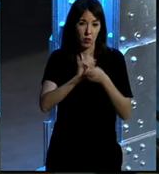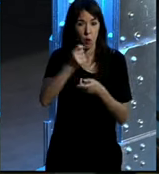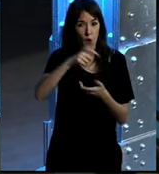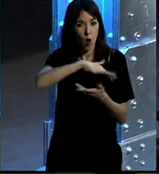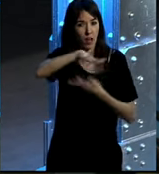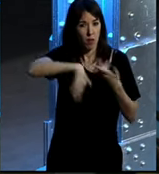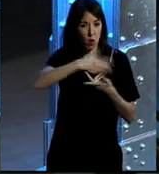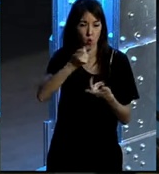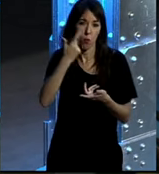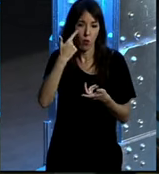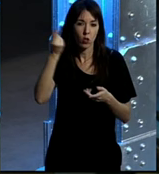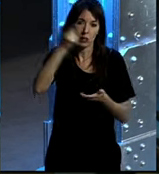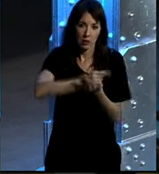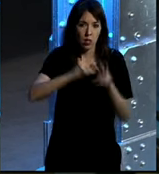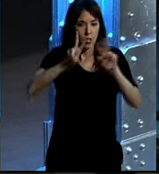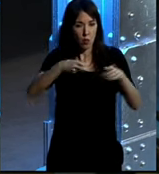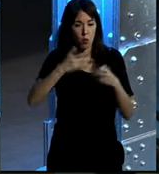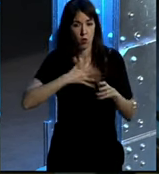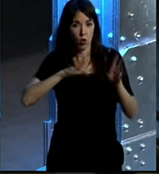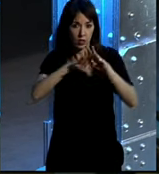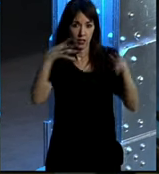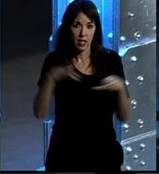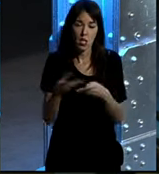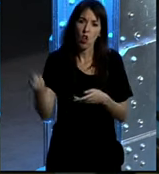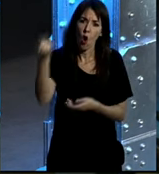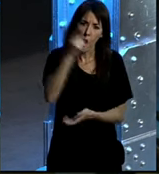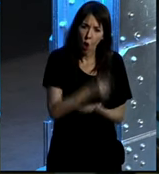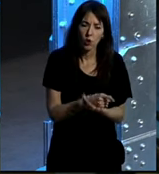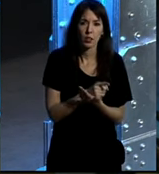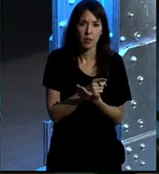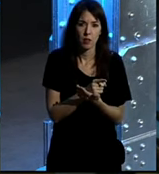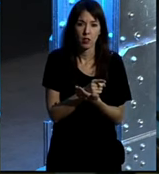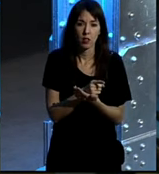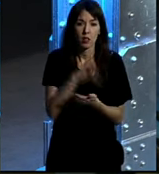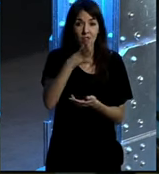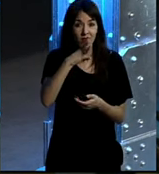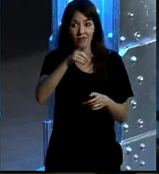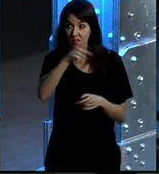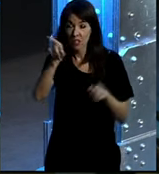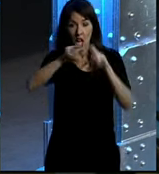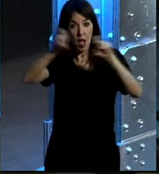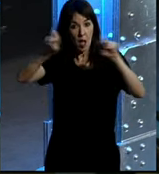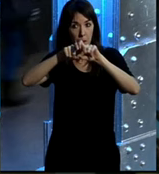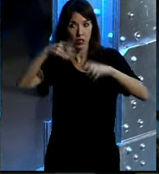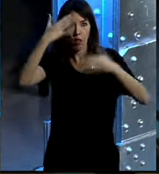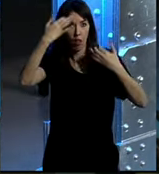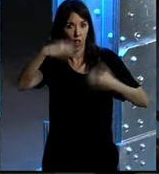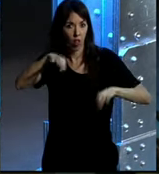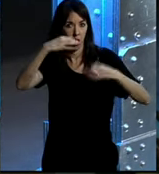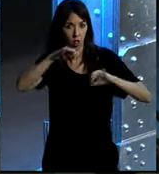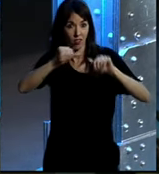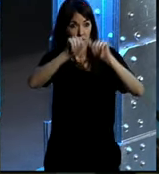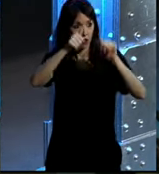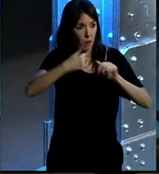que viene un poco a insistir en la revolución que ha supuesto Internet, y vuelve otra vez a insistir en cómo aquellas empresas que no se den cuenta de que el